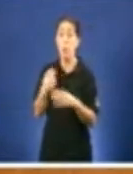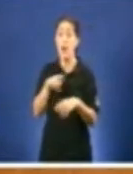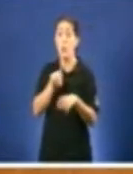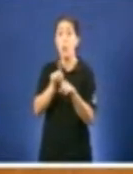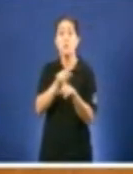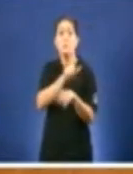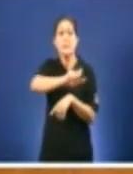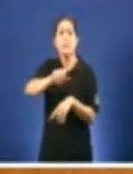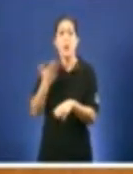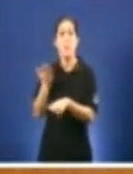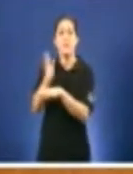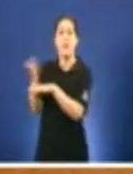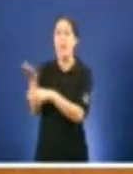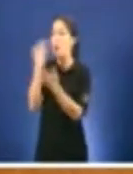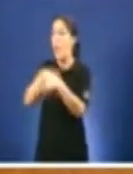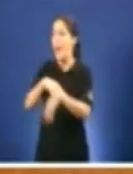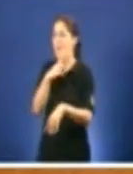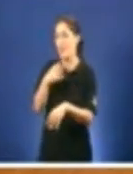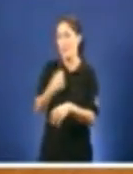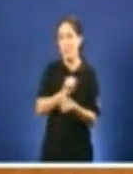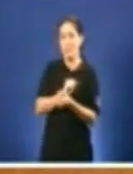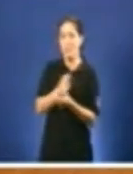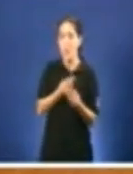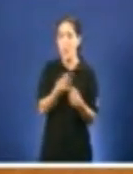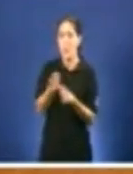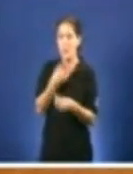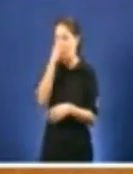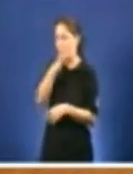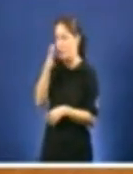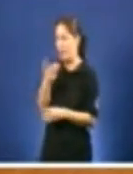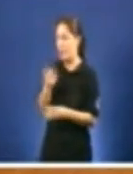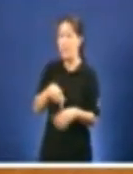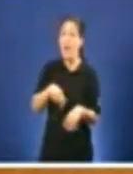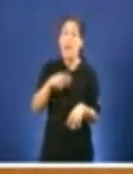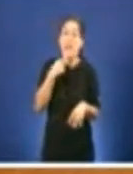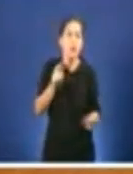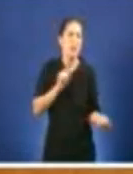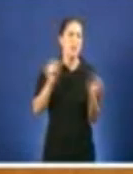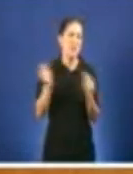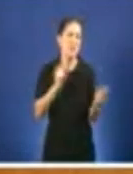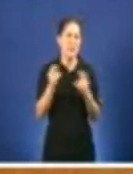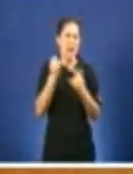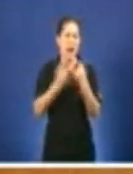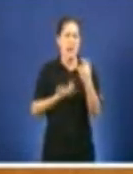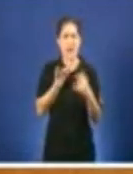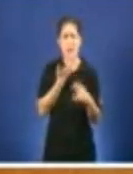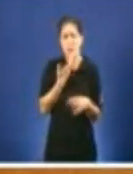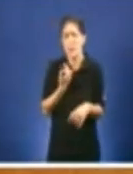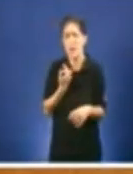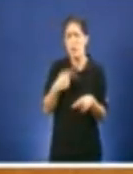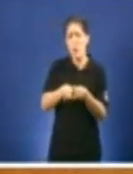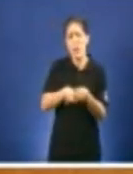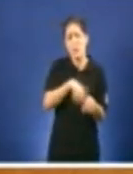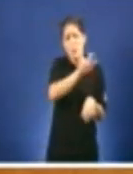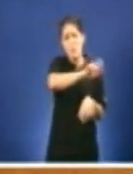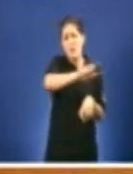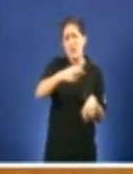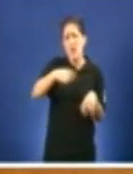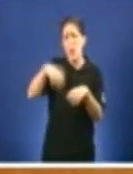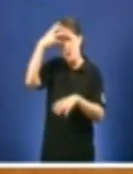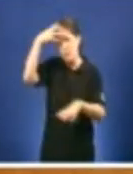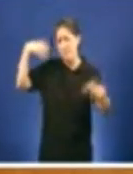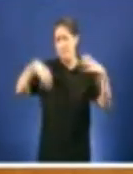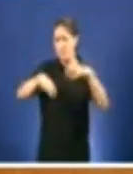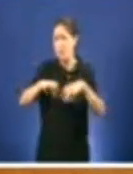Ainda se queixan da crispación dos debates, cando non é máis que unha resposta lógica a falta de empatía social e de compromiso